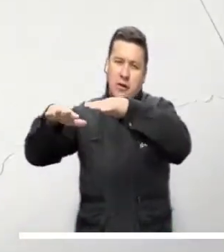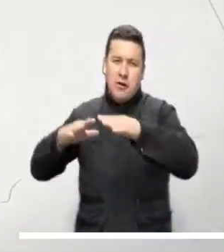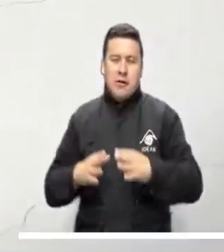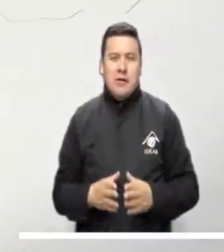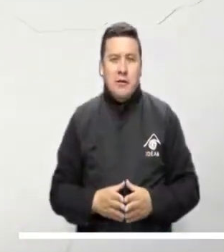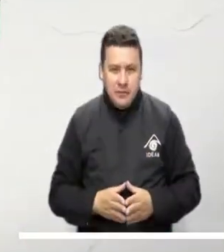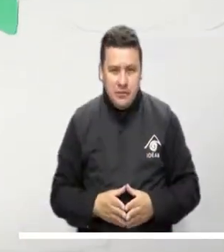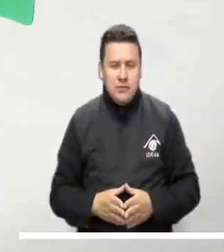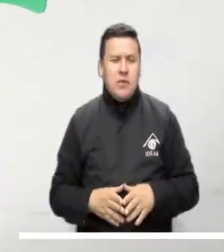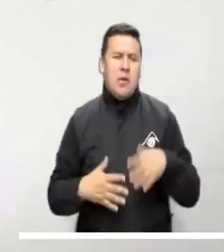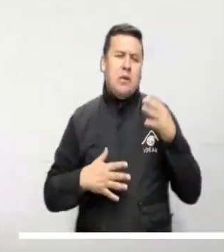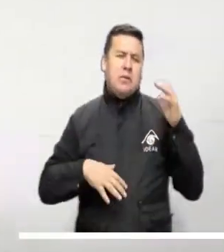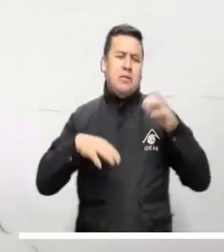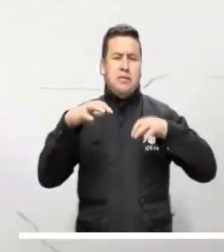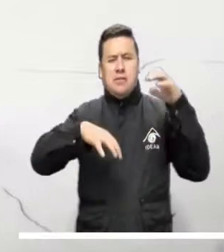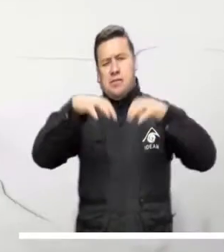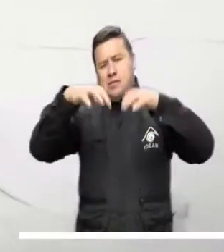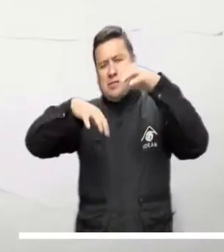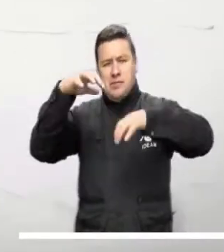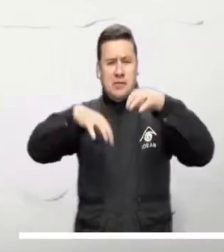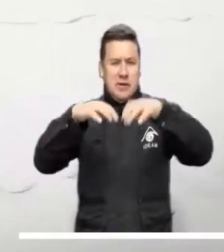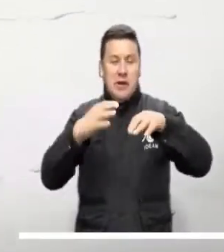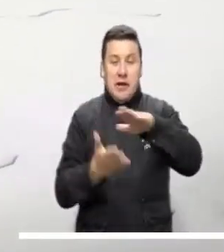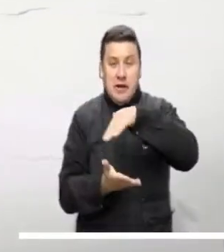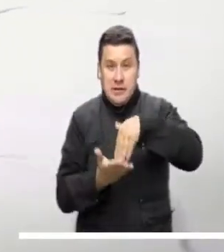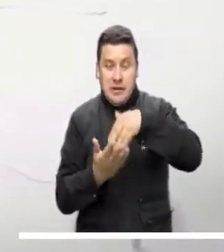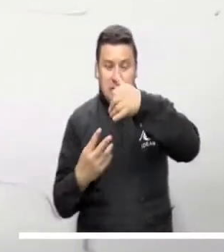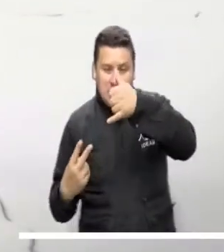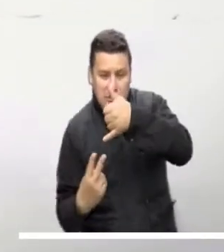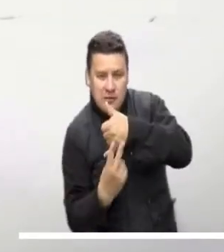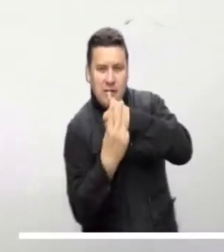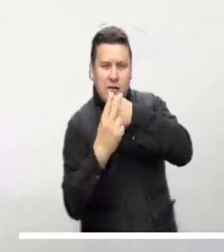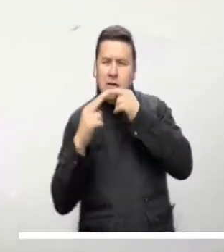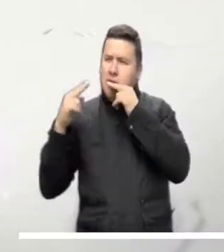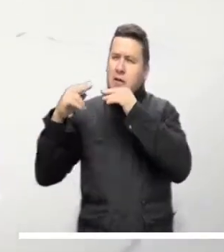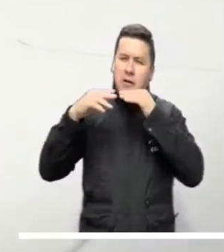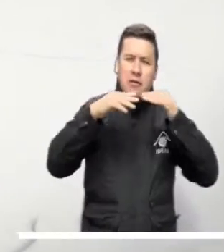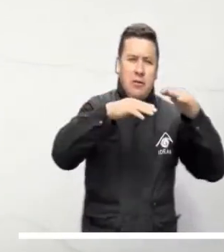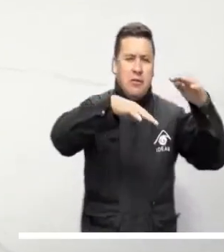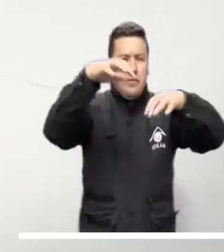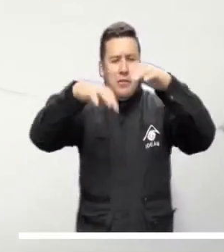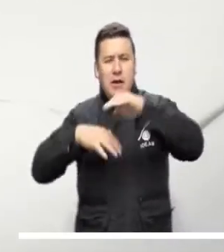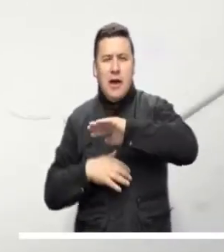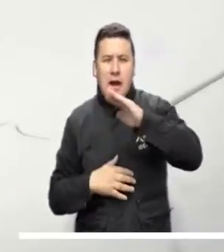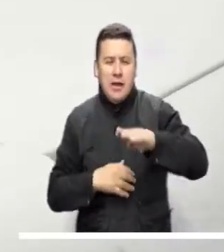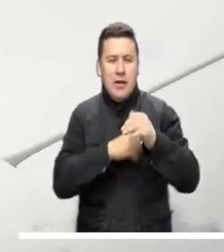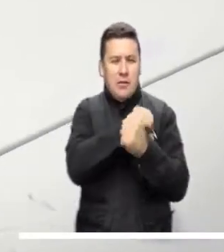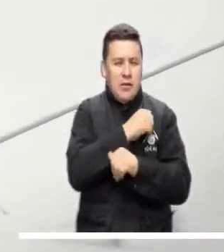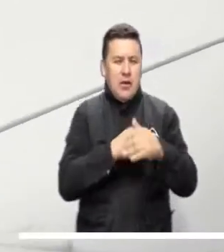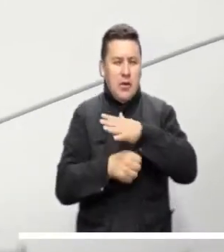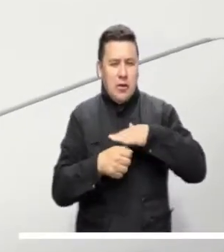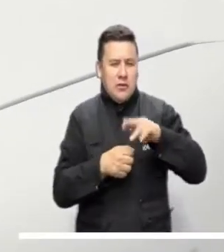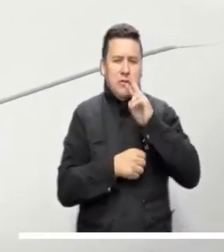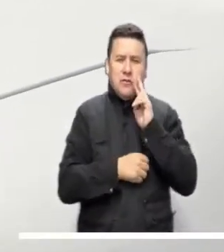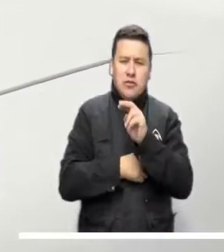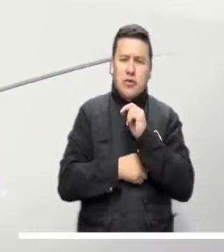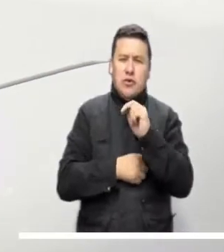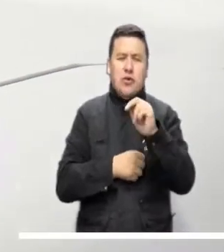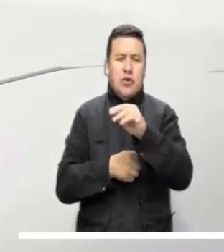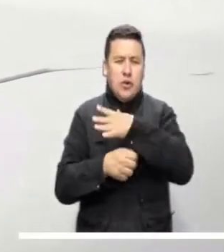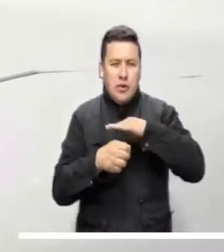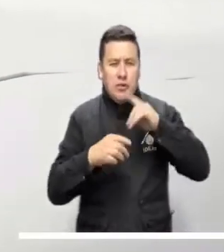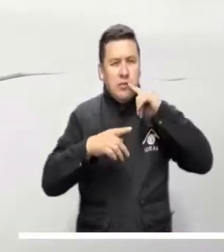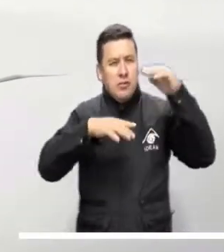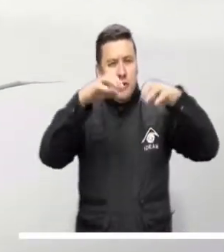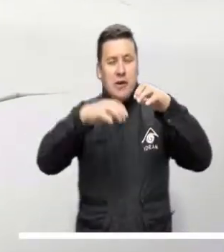diferentes intensidades, con posibles tormentas eléctricas en sectores del Torima, Huila, Santanderes y oriente y sur de